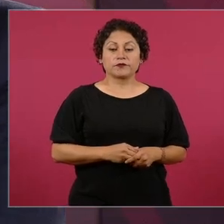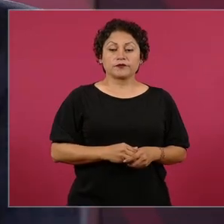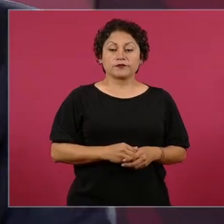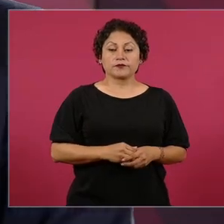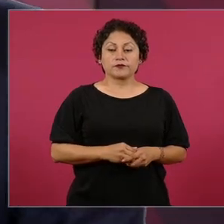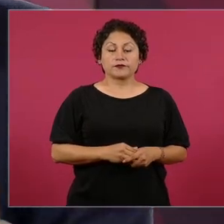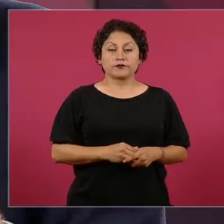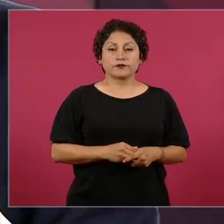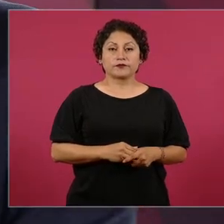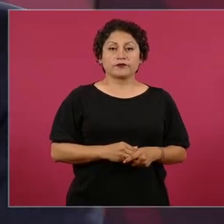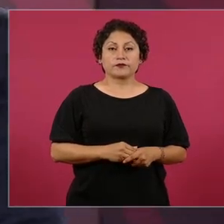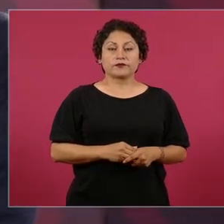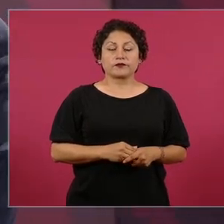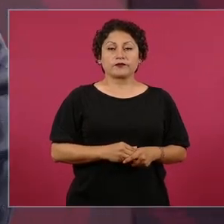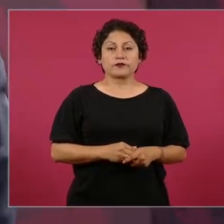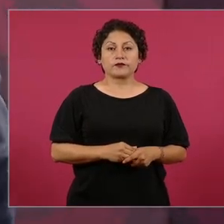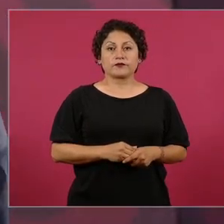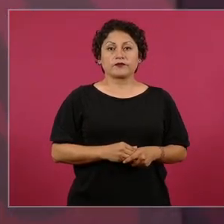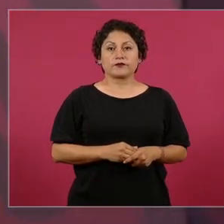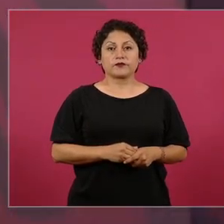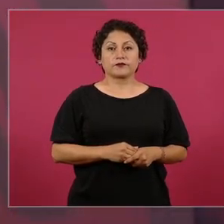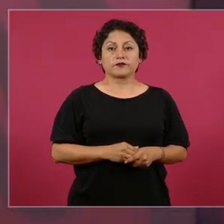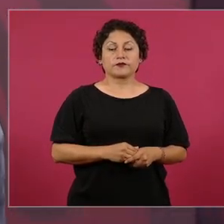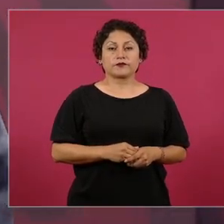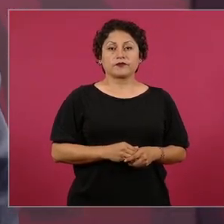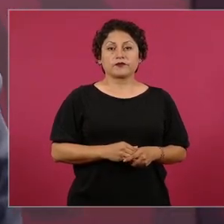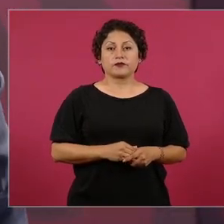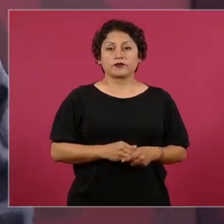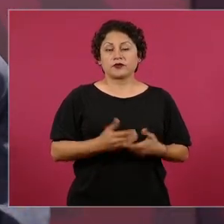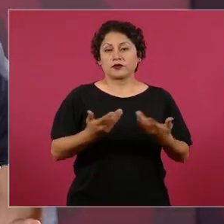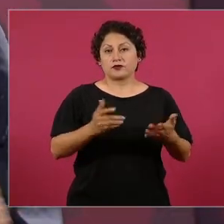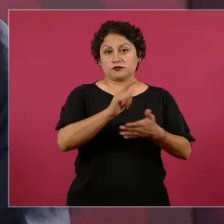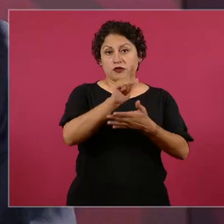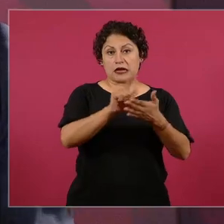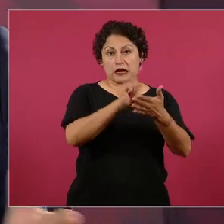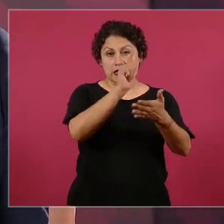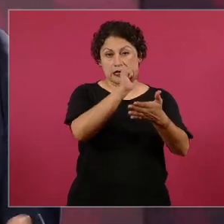la ley al pie de la letra,